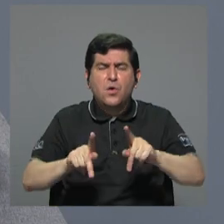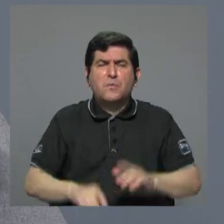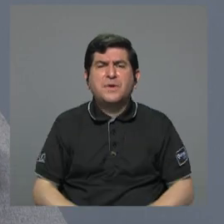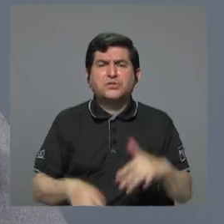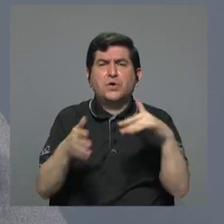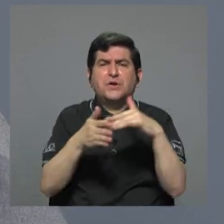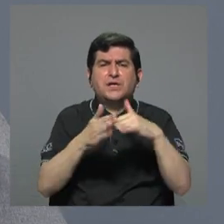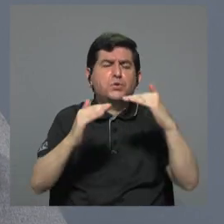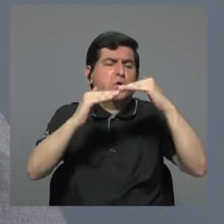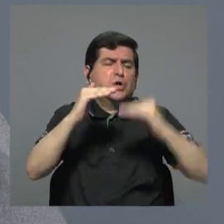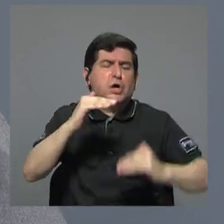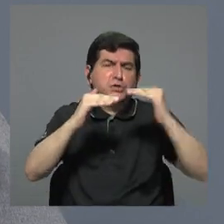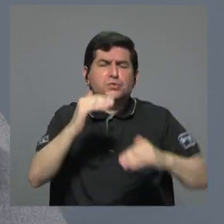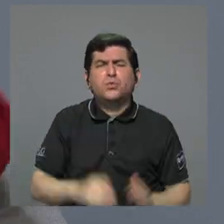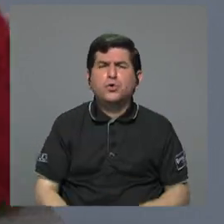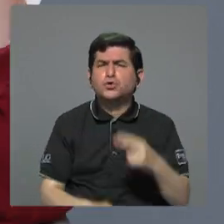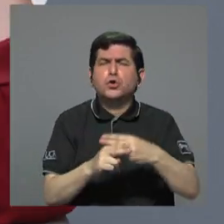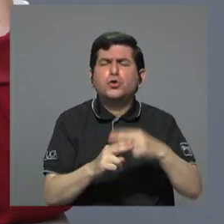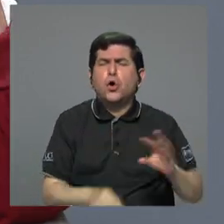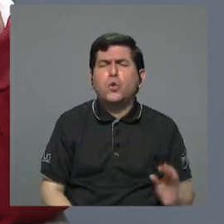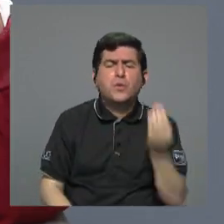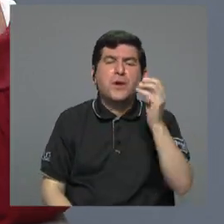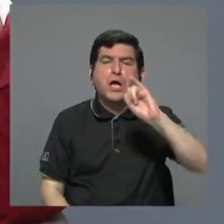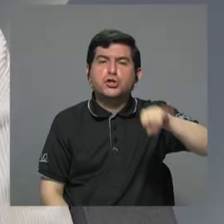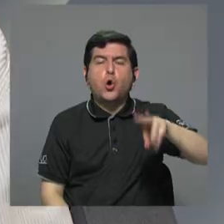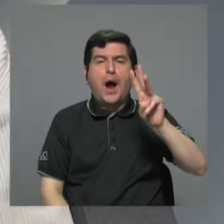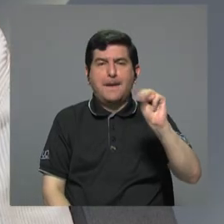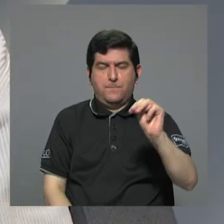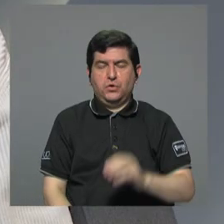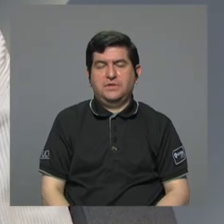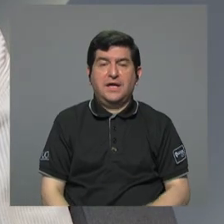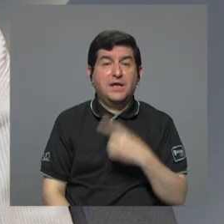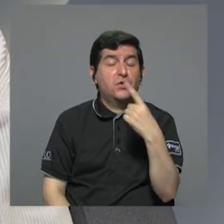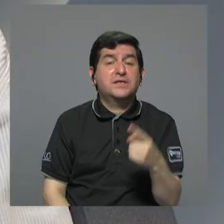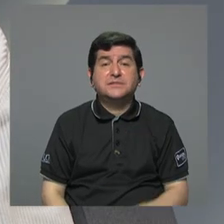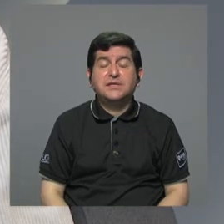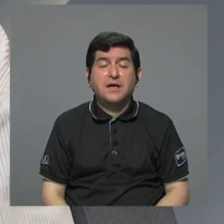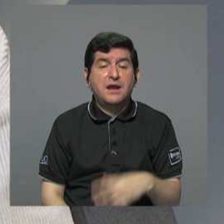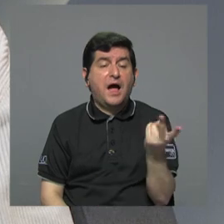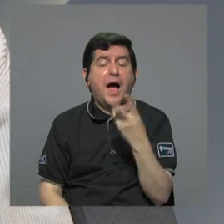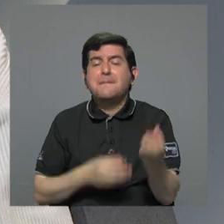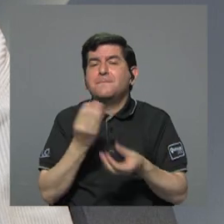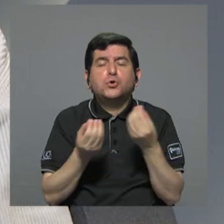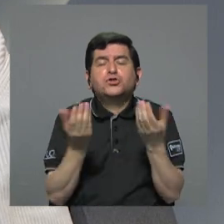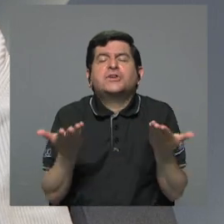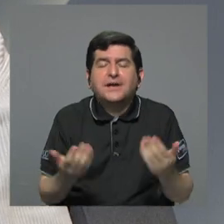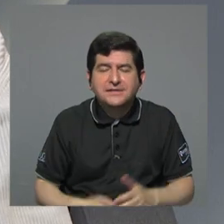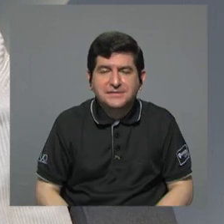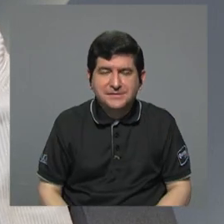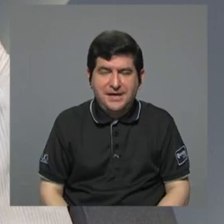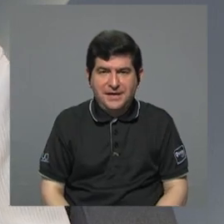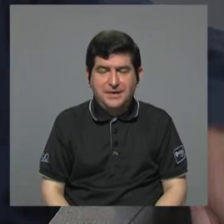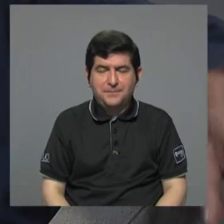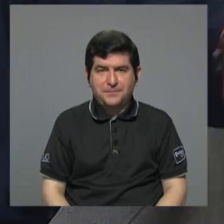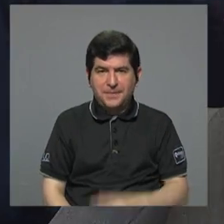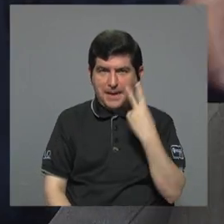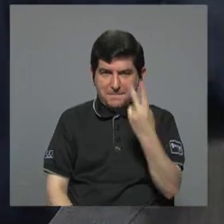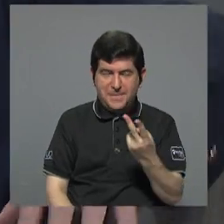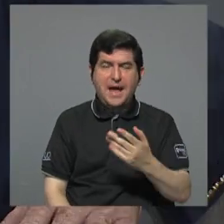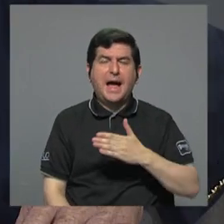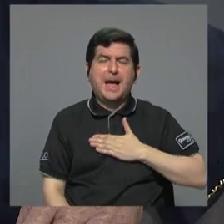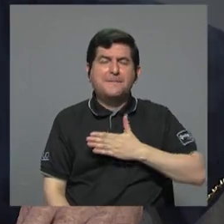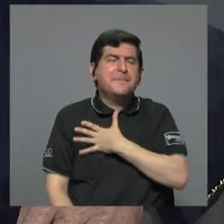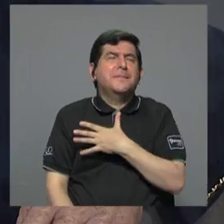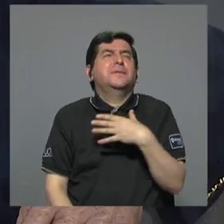escolaridad más baja. ¿Cómo se llama el muchacho? Johan Montero, está hablando. ¿Cómo harían ustedes para promover esa movilidad social? A me